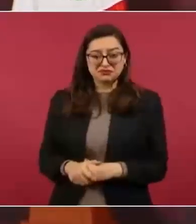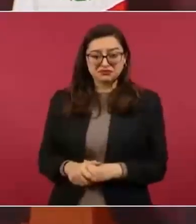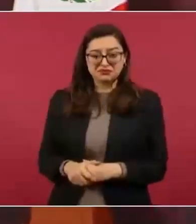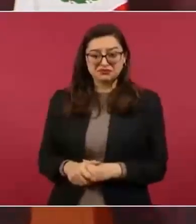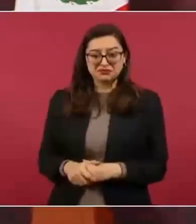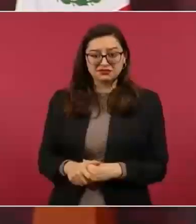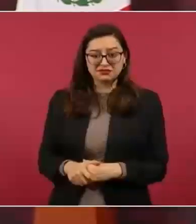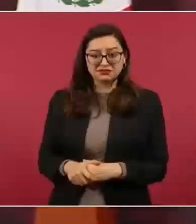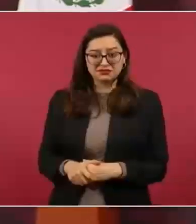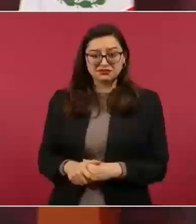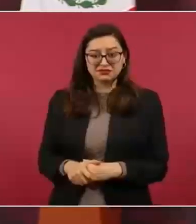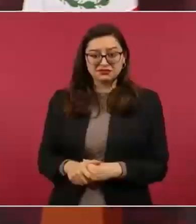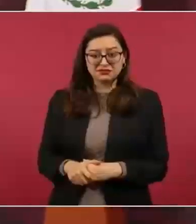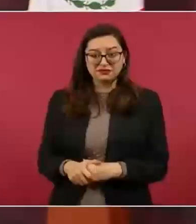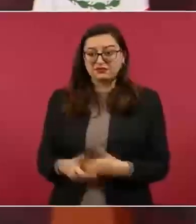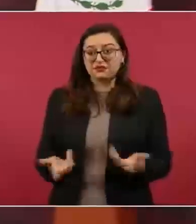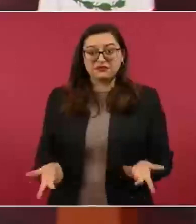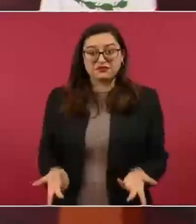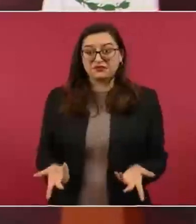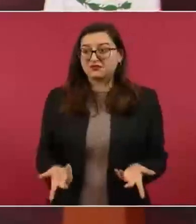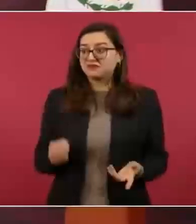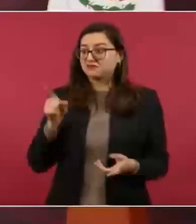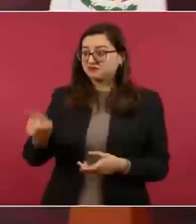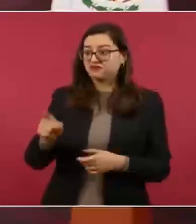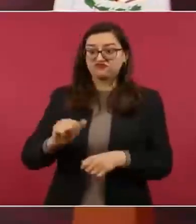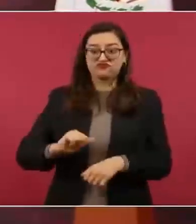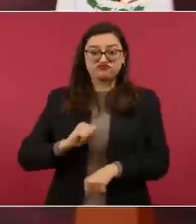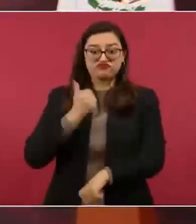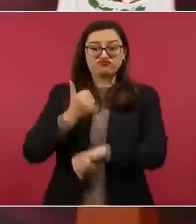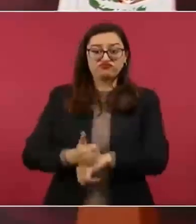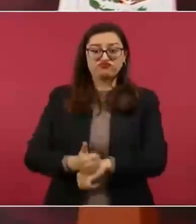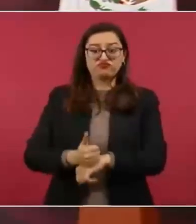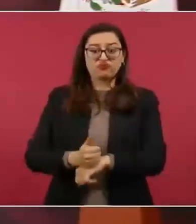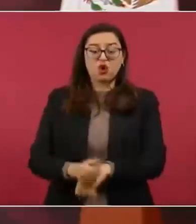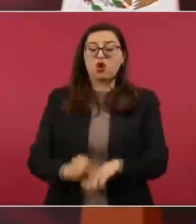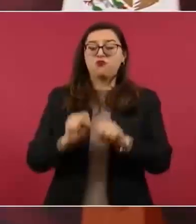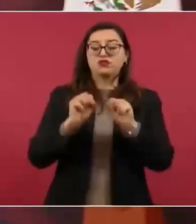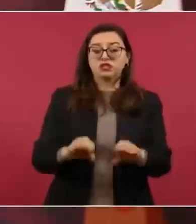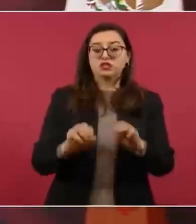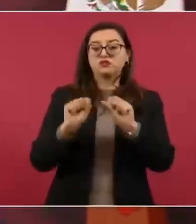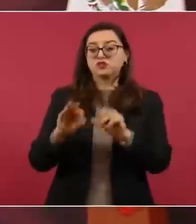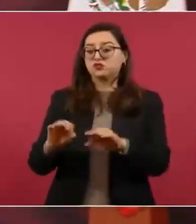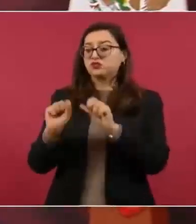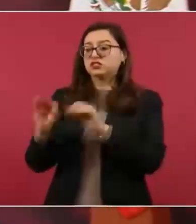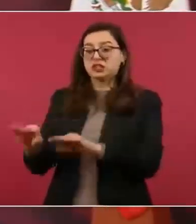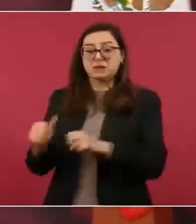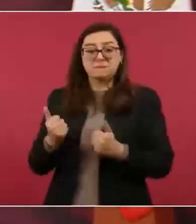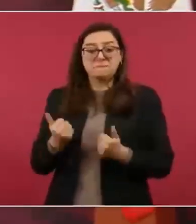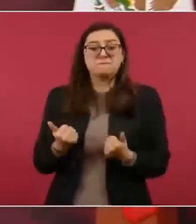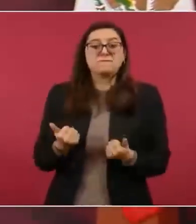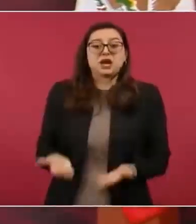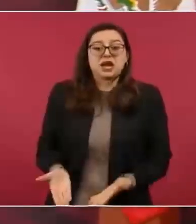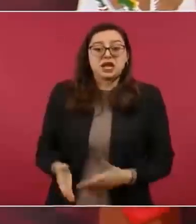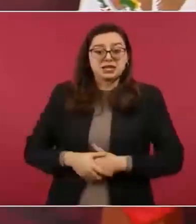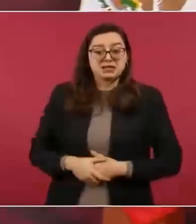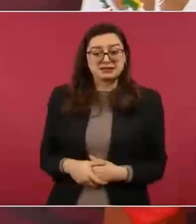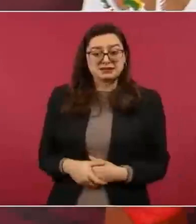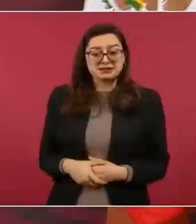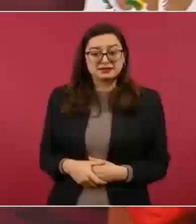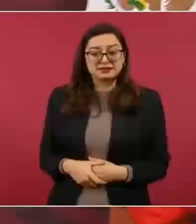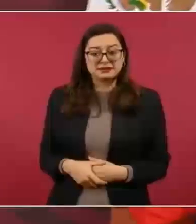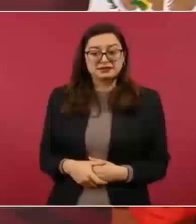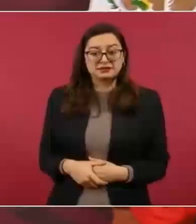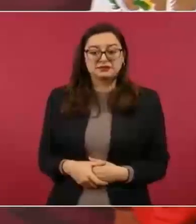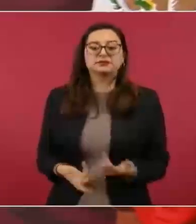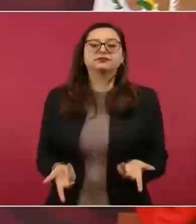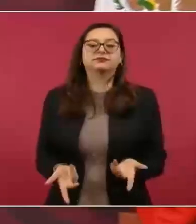¿Sabe para qué crearon también todo eso? Porque los atendían muy bien, bueno, los siguen